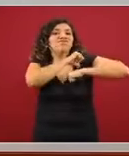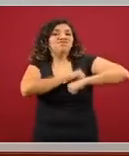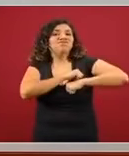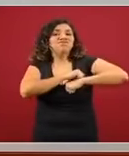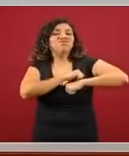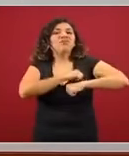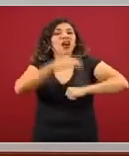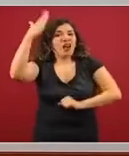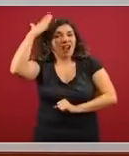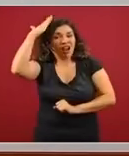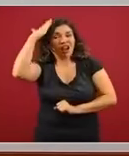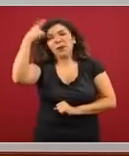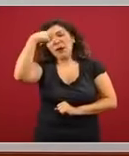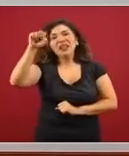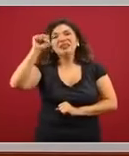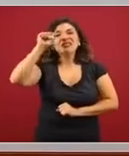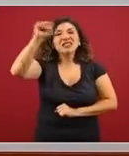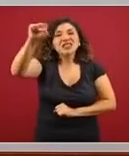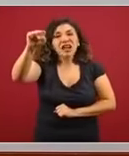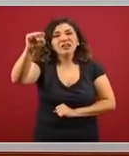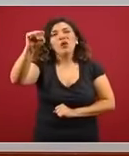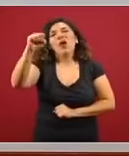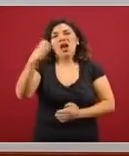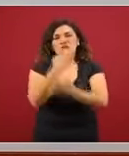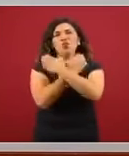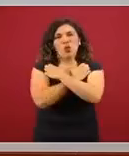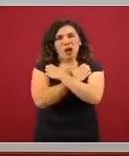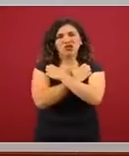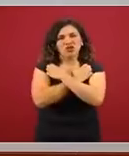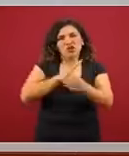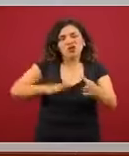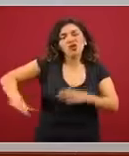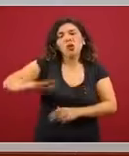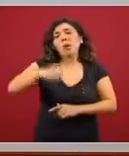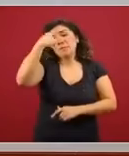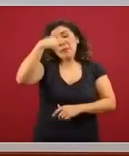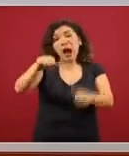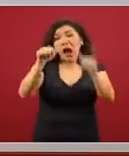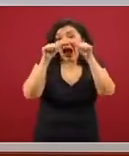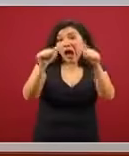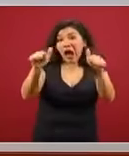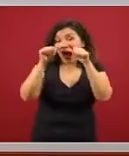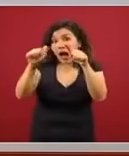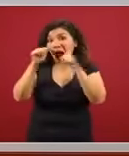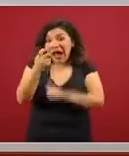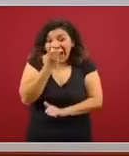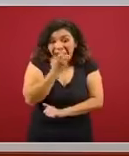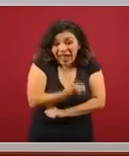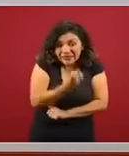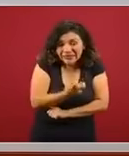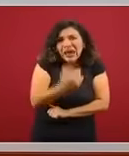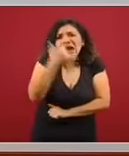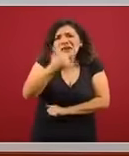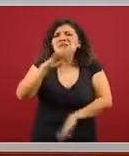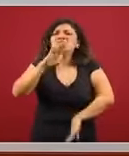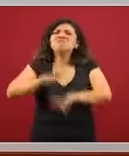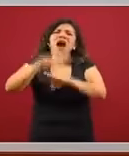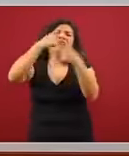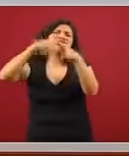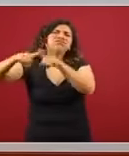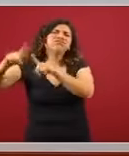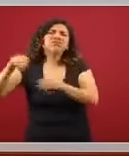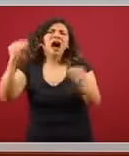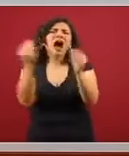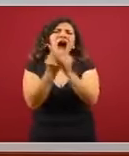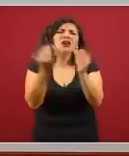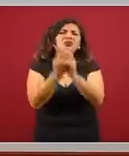sindicales de la educación para atender este y muy diversos asuntos que son